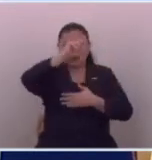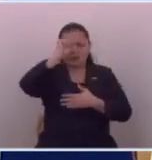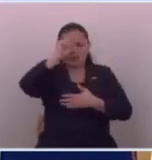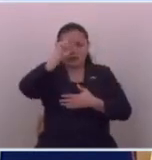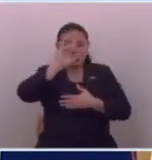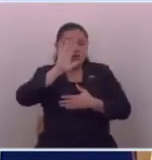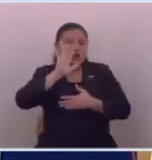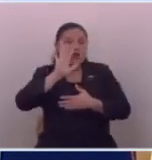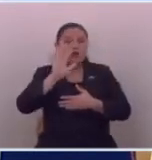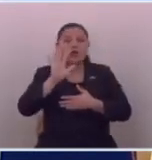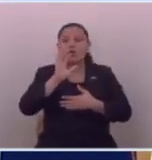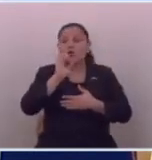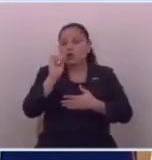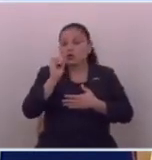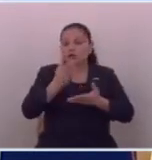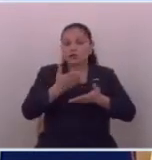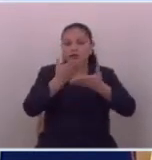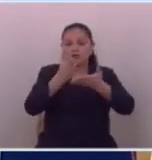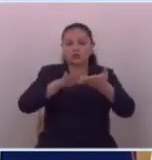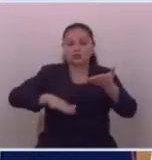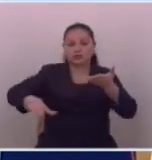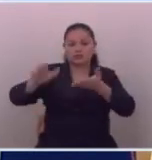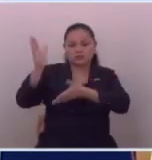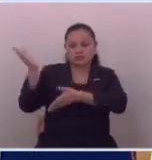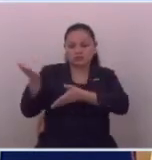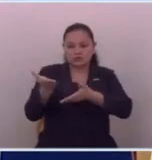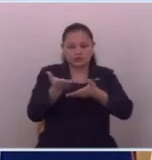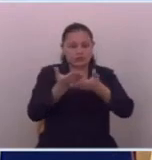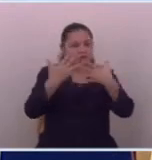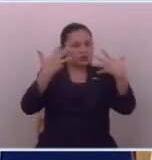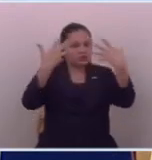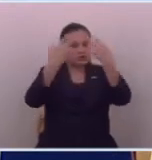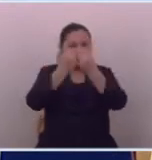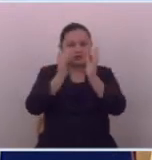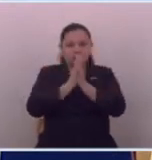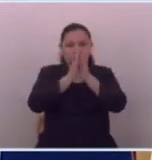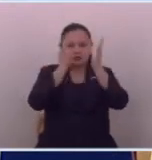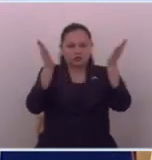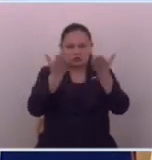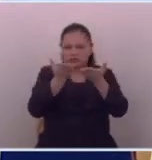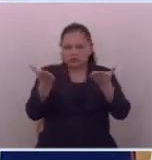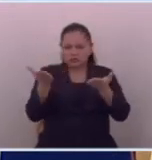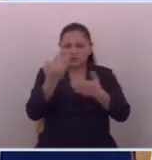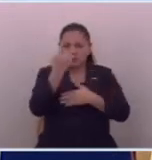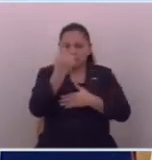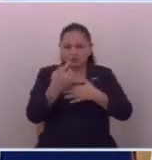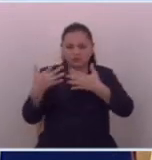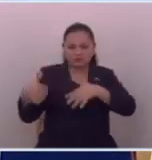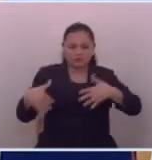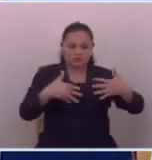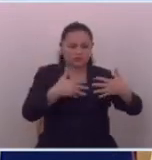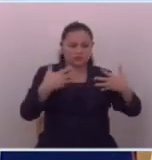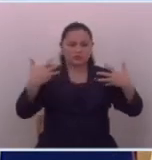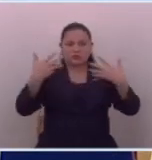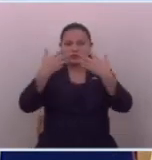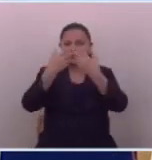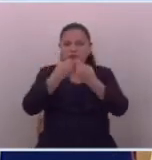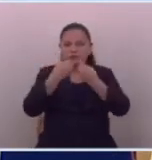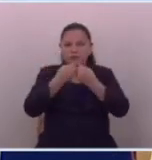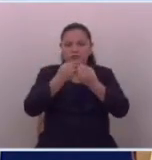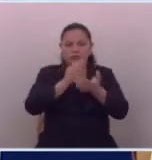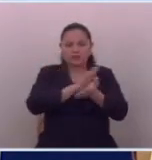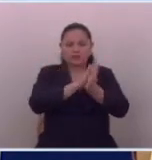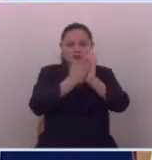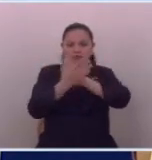sino que recibió en su seno a la ciudadanía, para que ellos como sujetos activos de la sociedad se